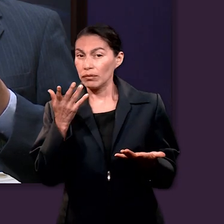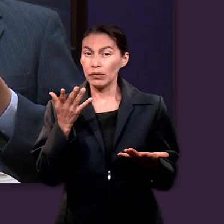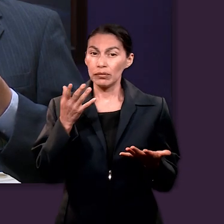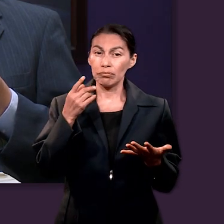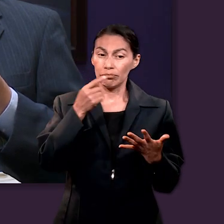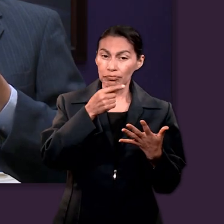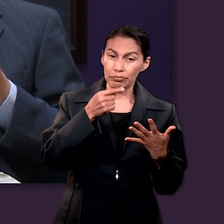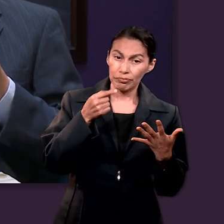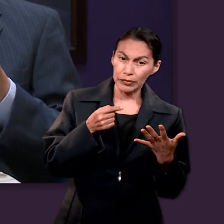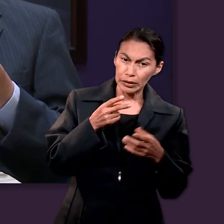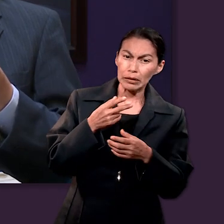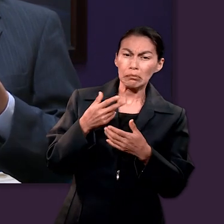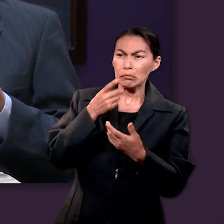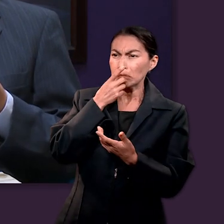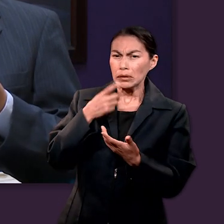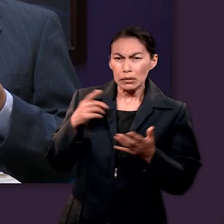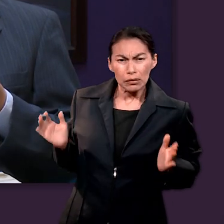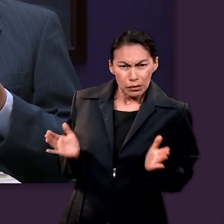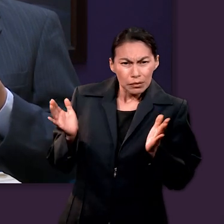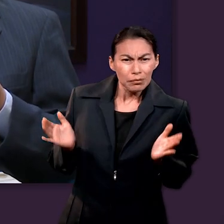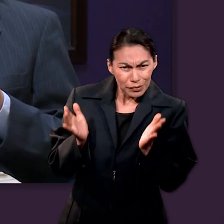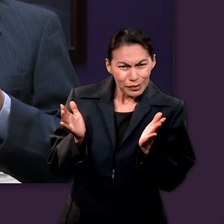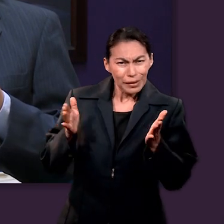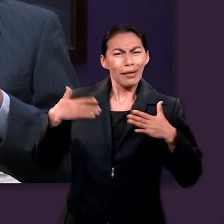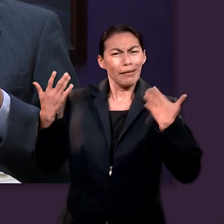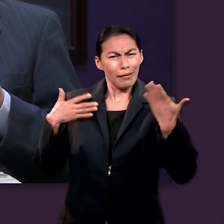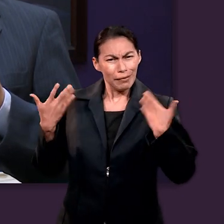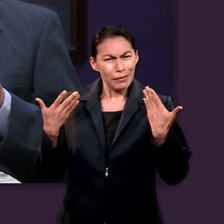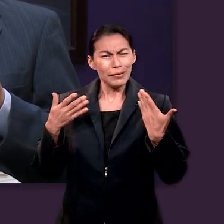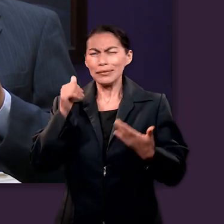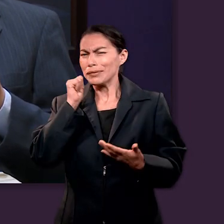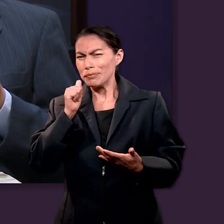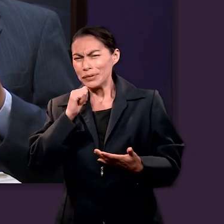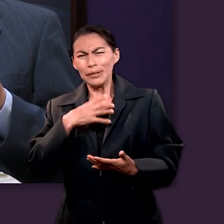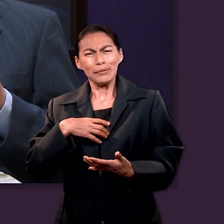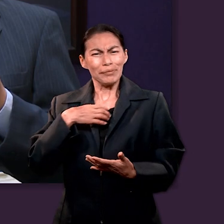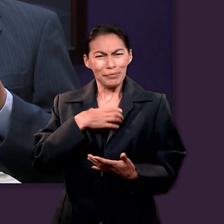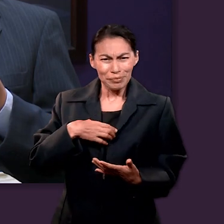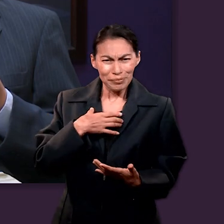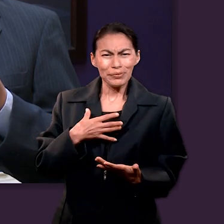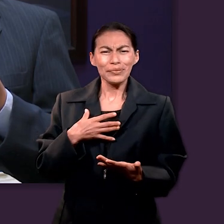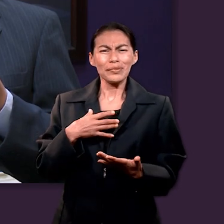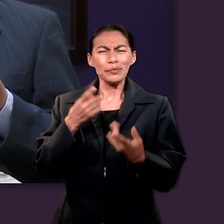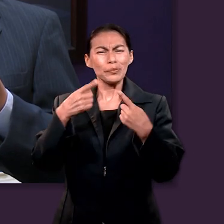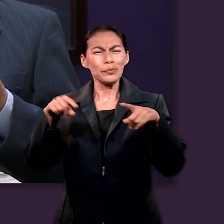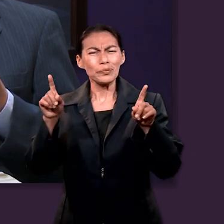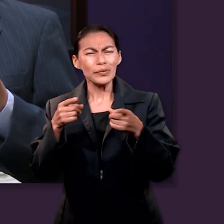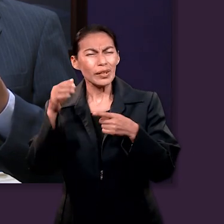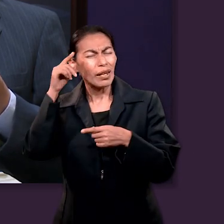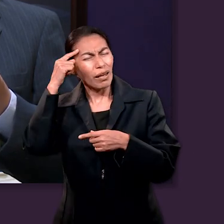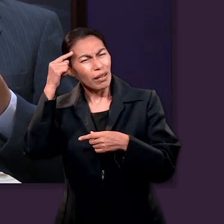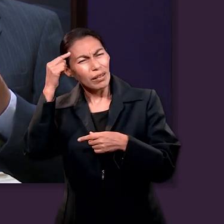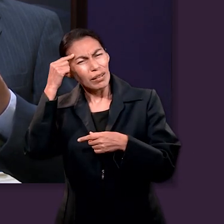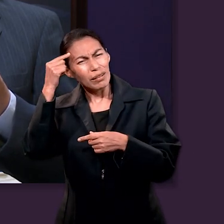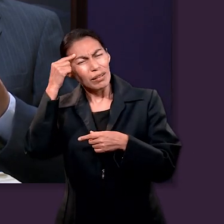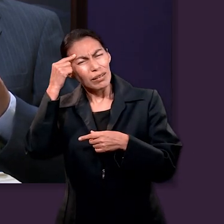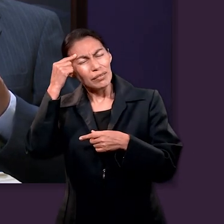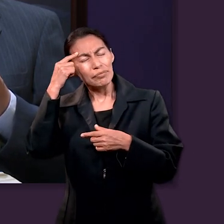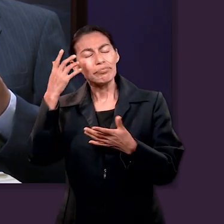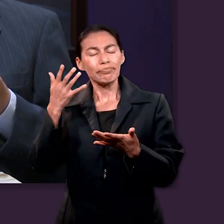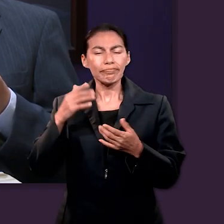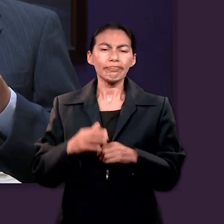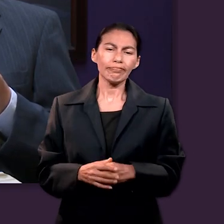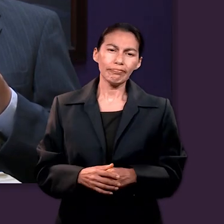palabras que nos invitan a estar siempre con un